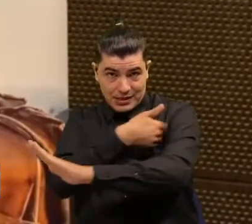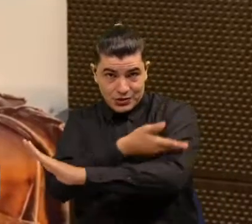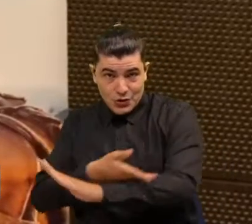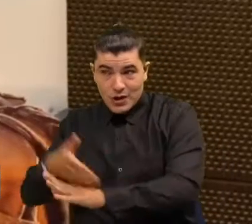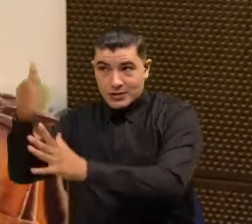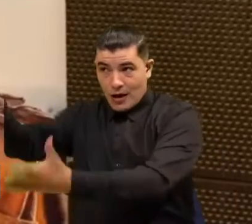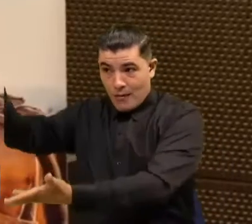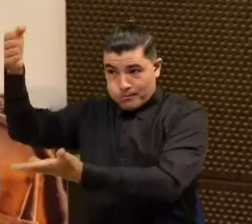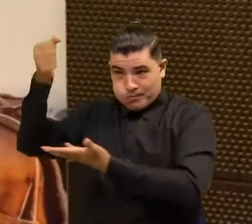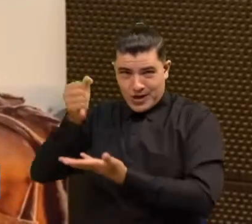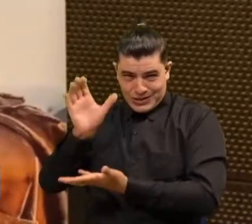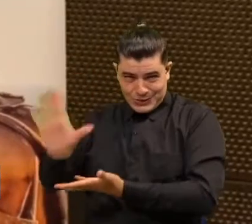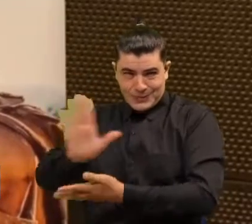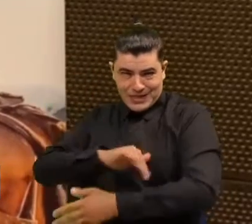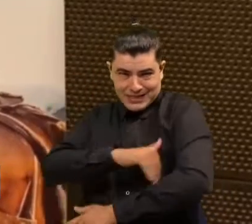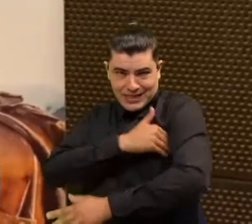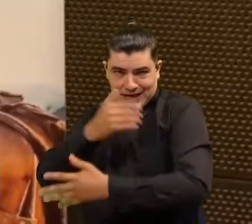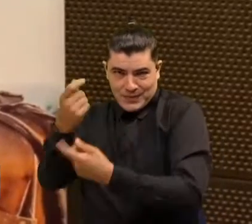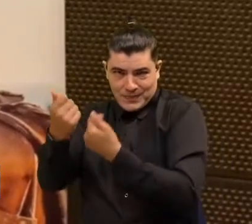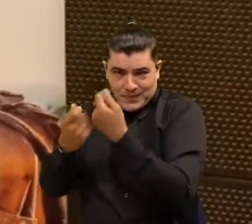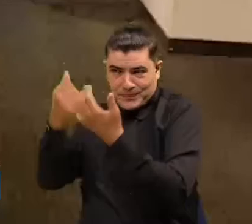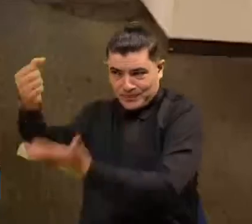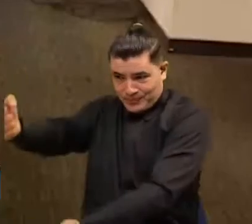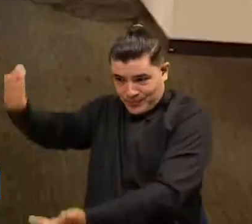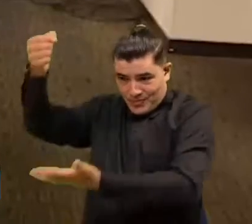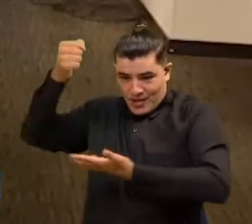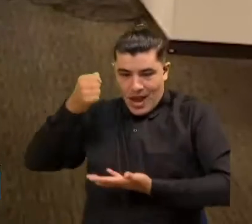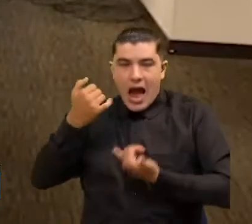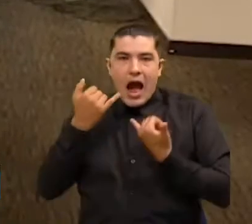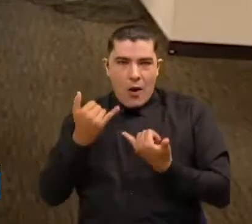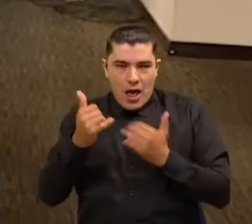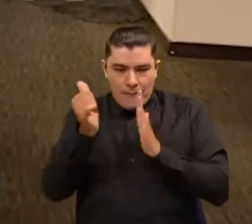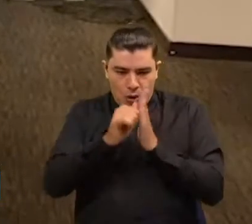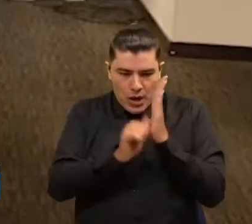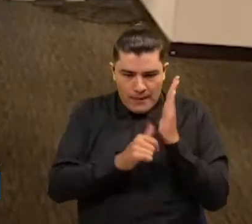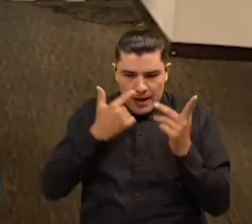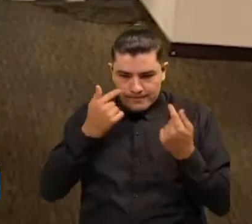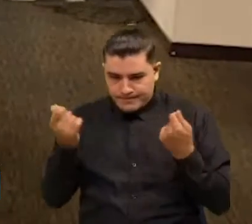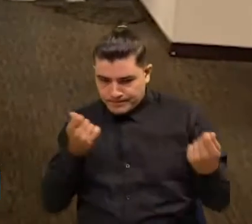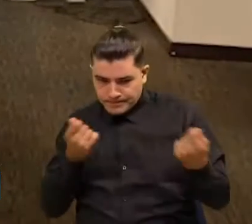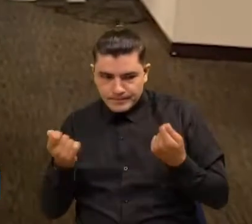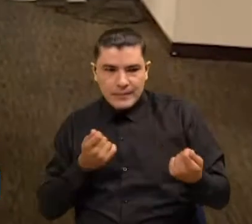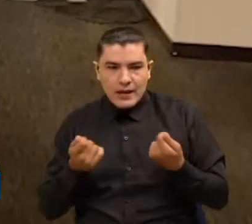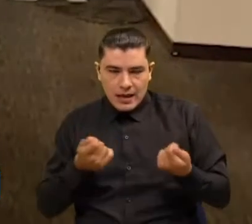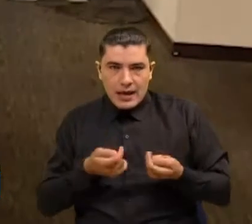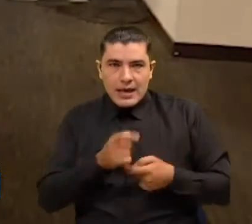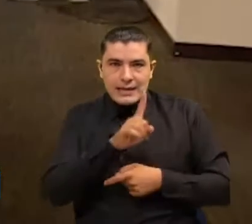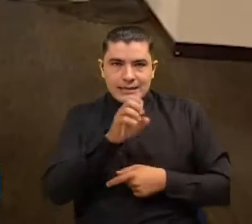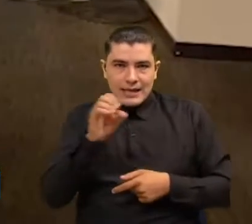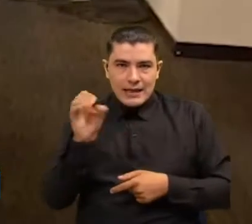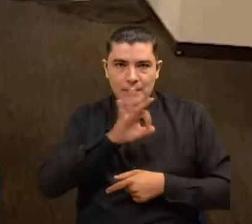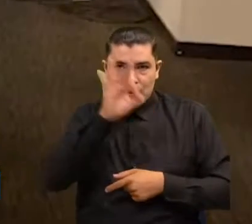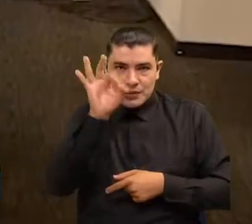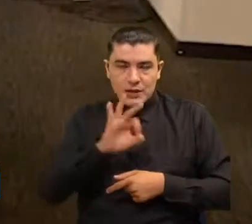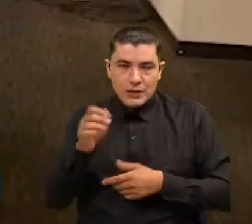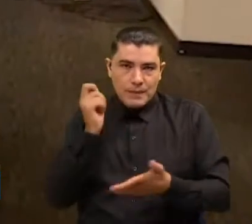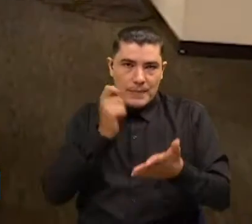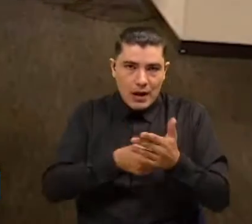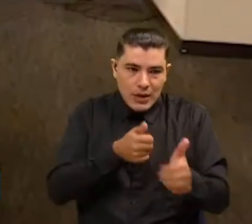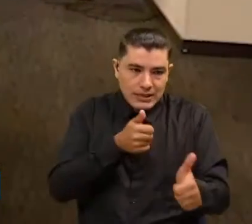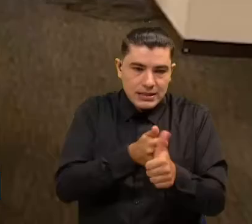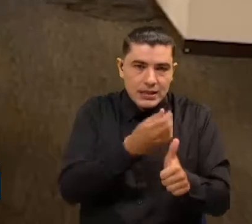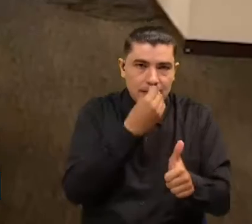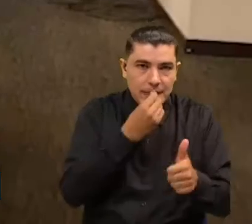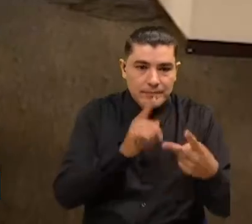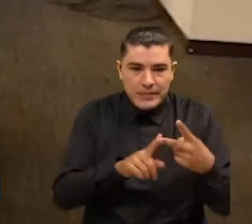recibido del Ministerio de Hacienda cumplir con el 100% de los pagos de asistencia alimentaria, el 100% de las familias con sus